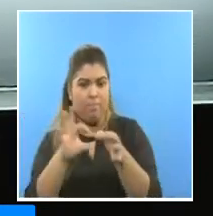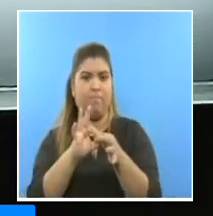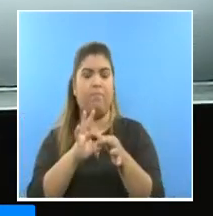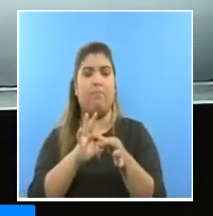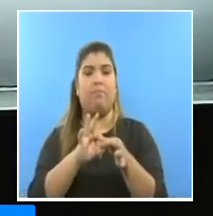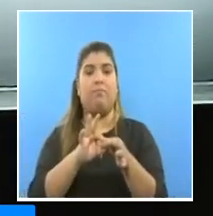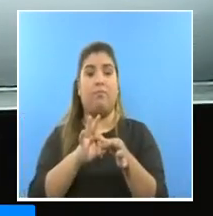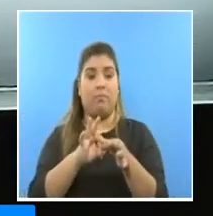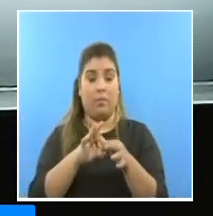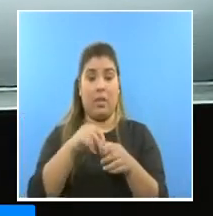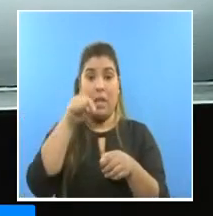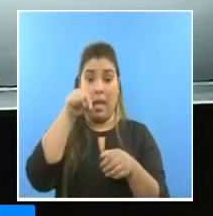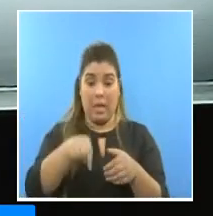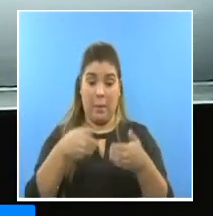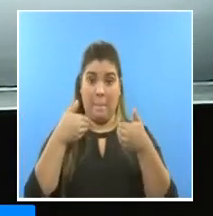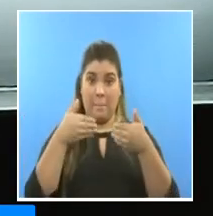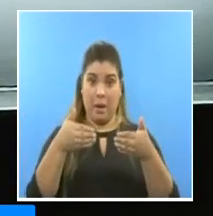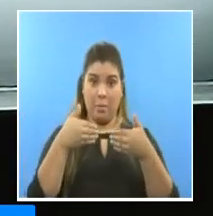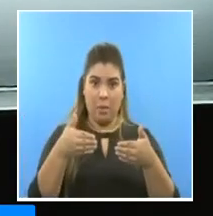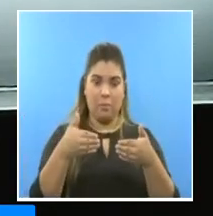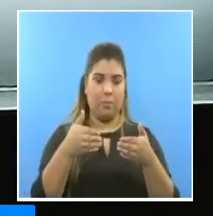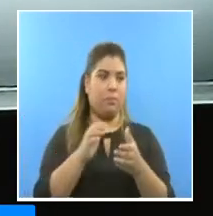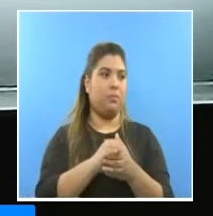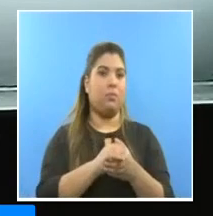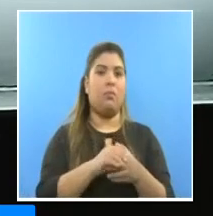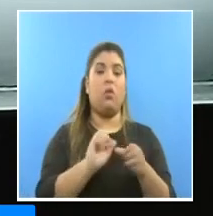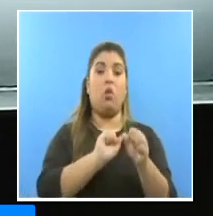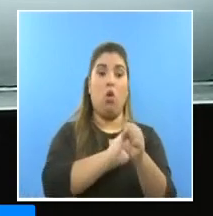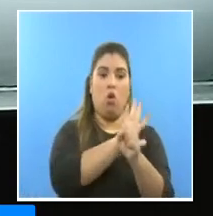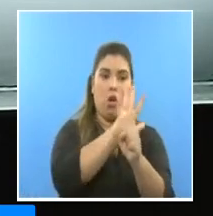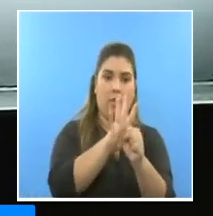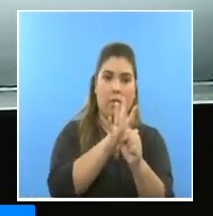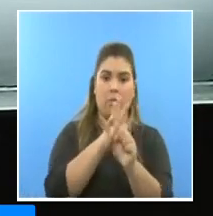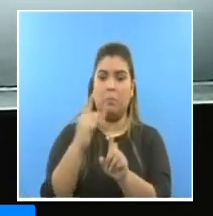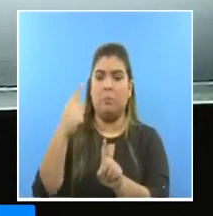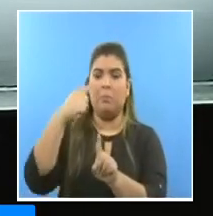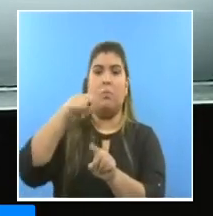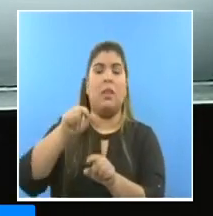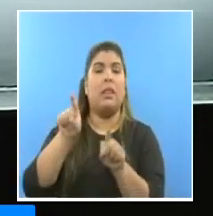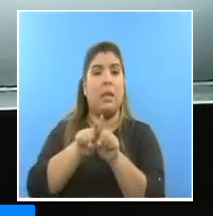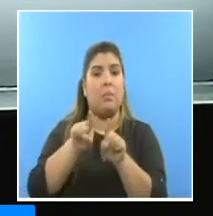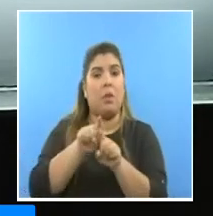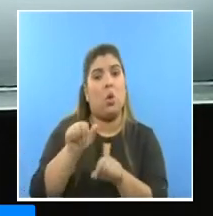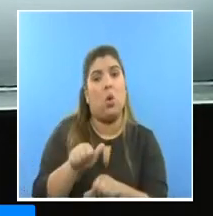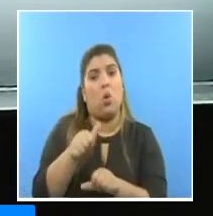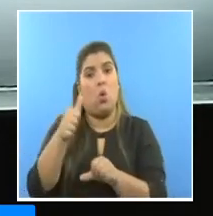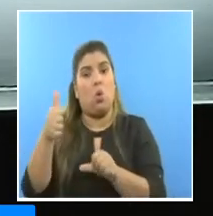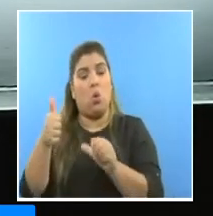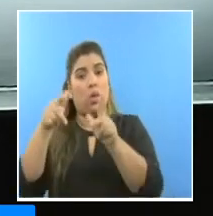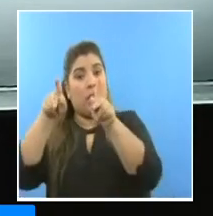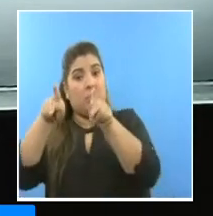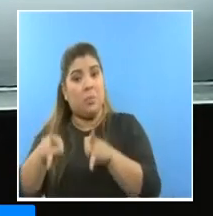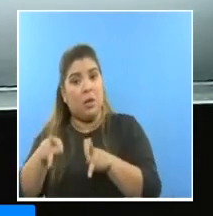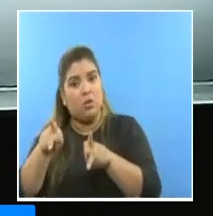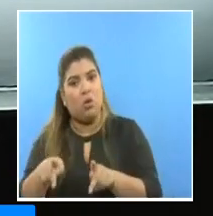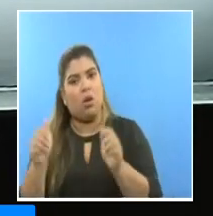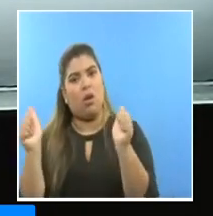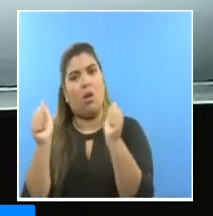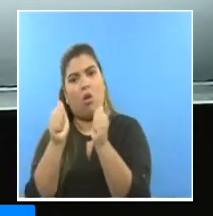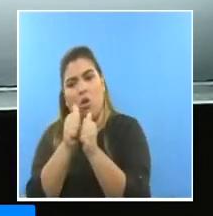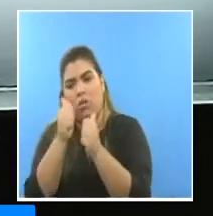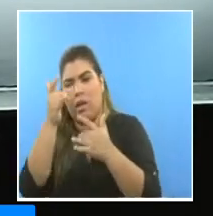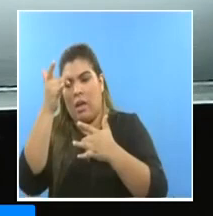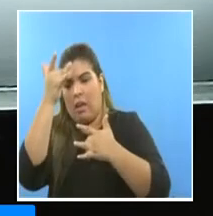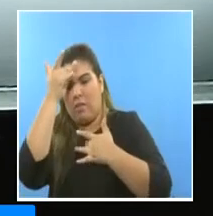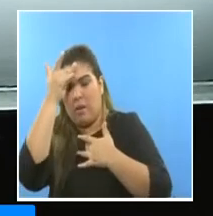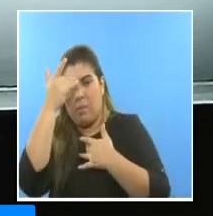a quienes está afectando más este virus a los pacientes con obesidad